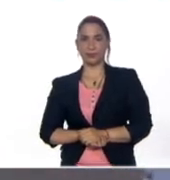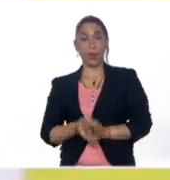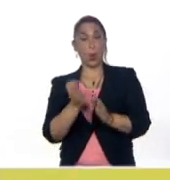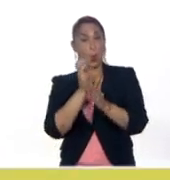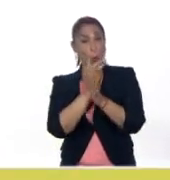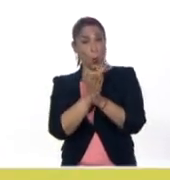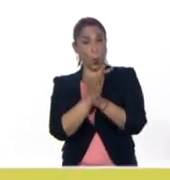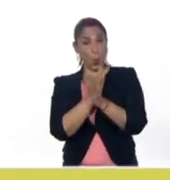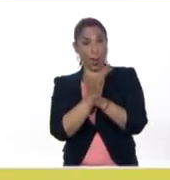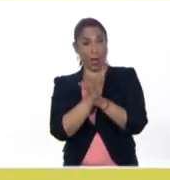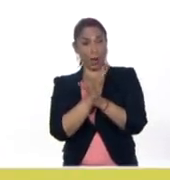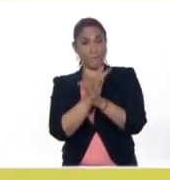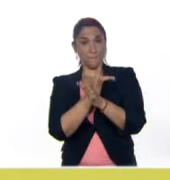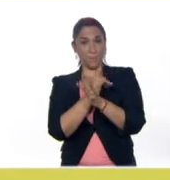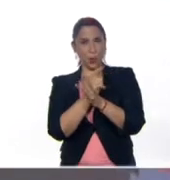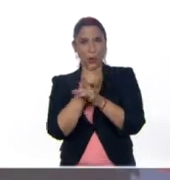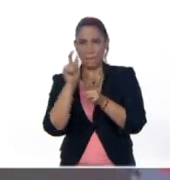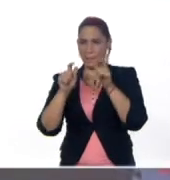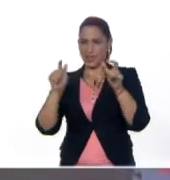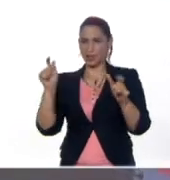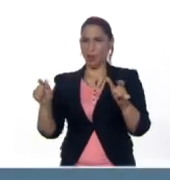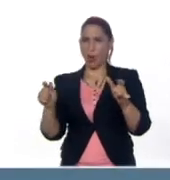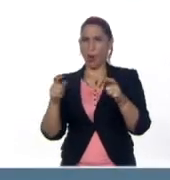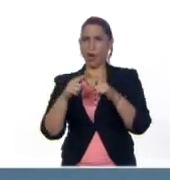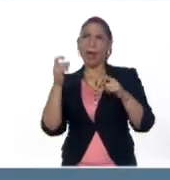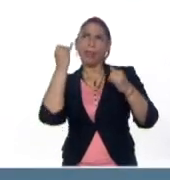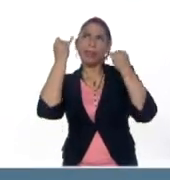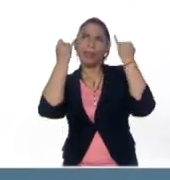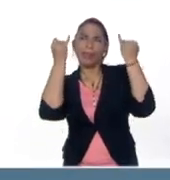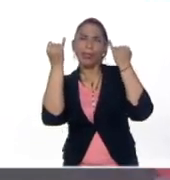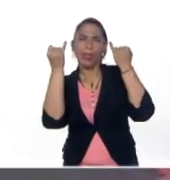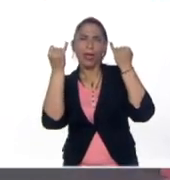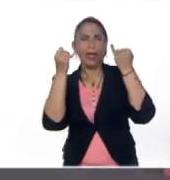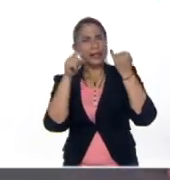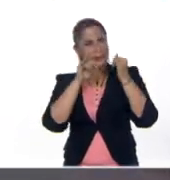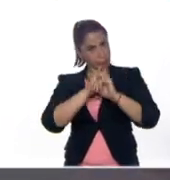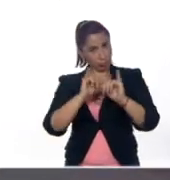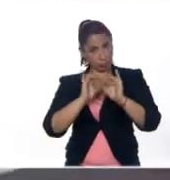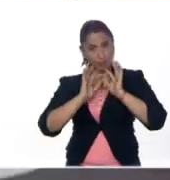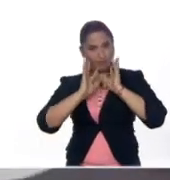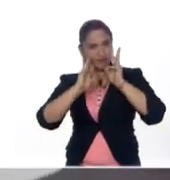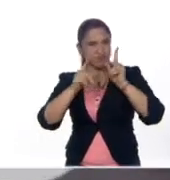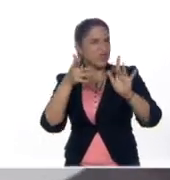Jugamos a los personajes Ya les voy a contar de qué se trata